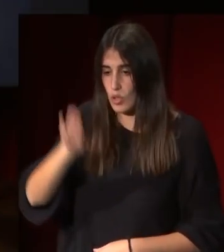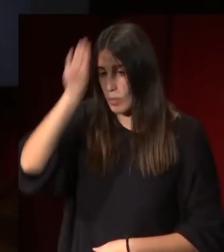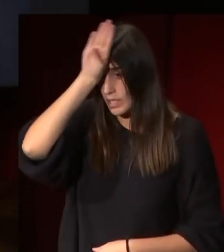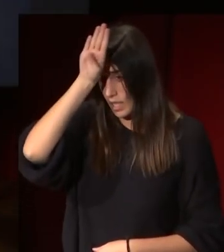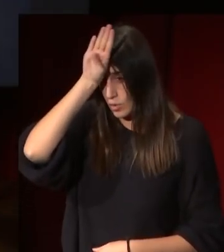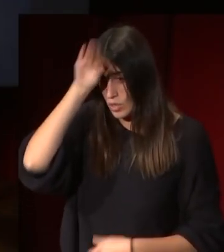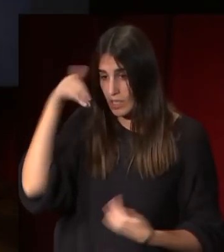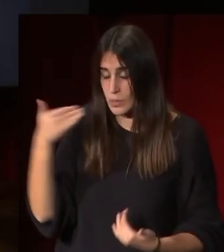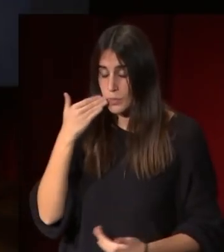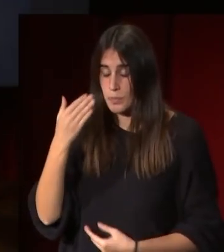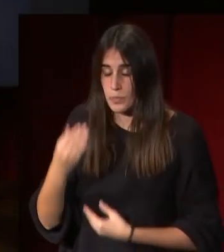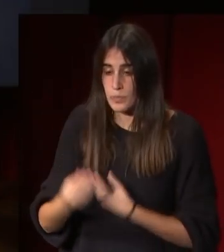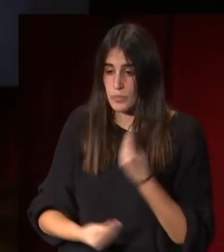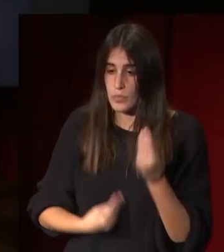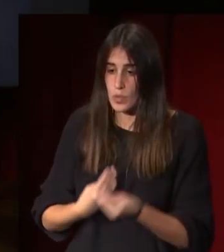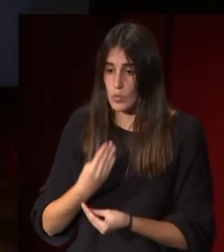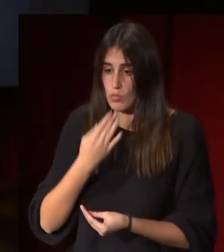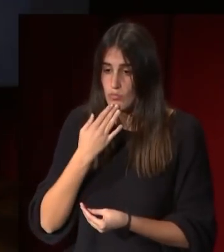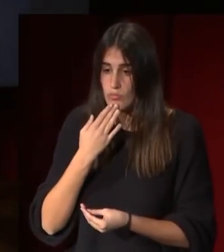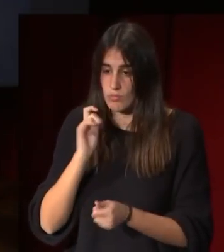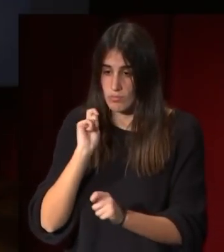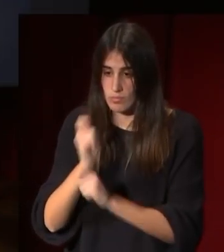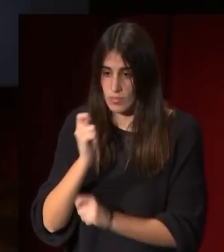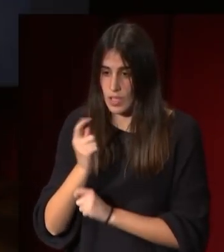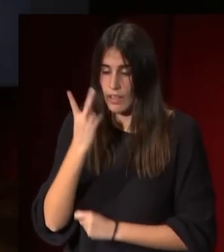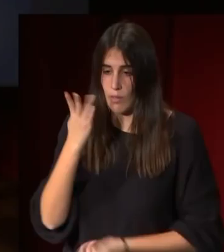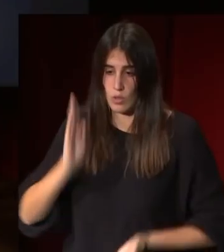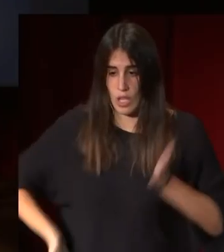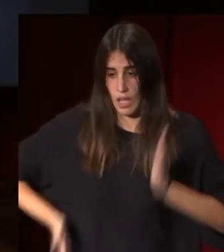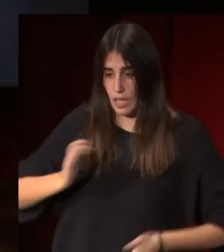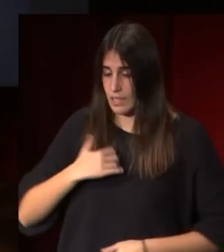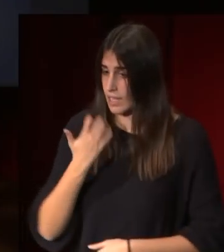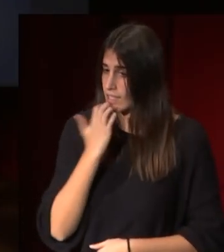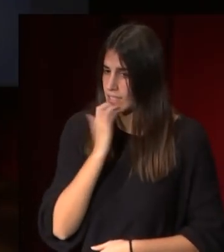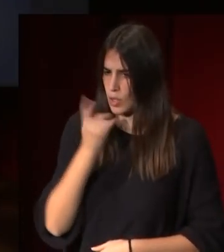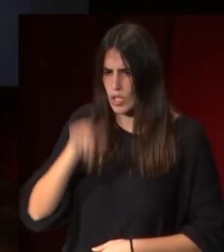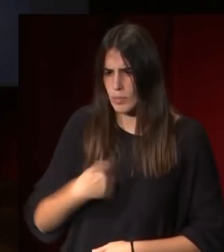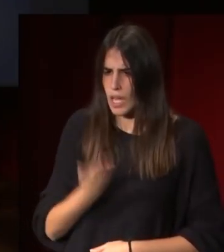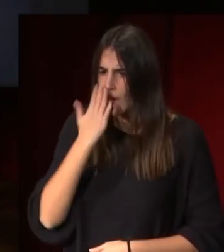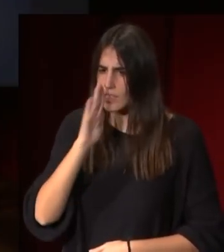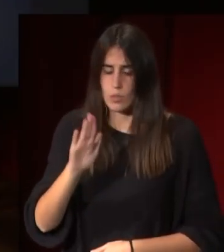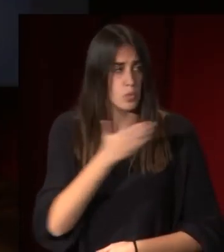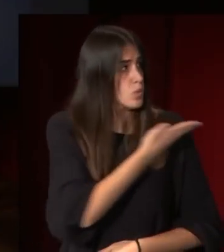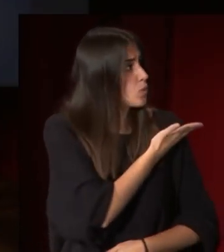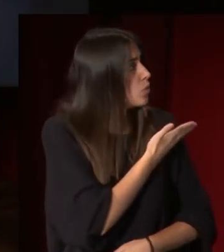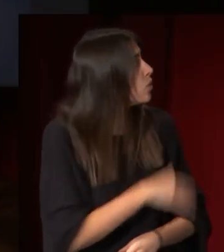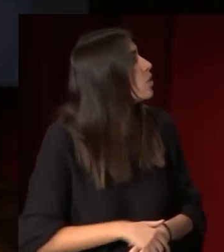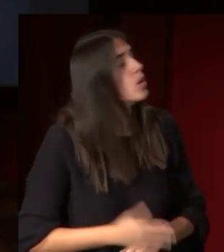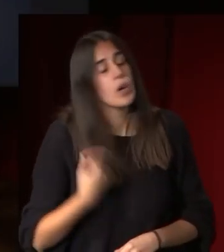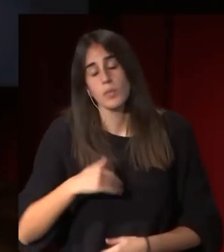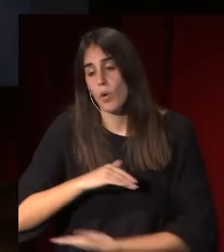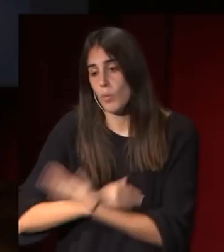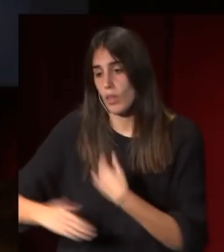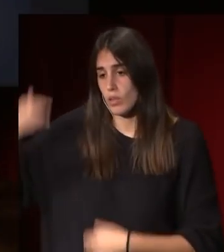representación que hizo Canova de dos atletas griegos con esa actitud también levantando el brazo izquierdo